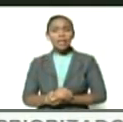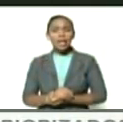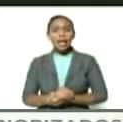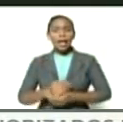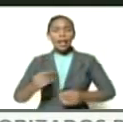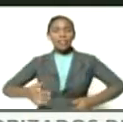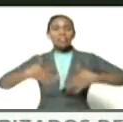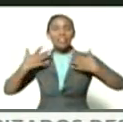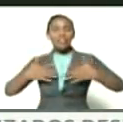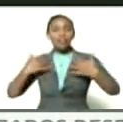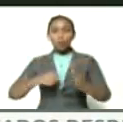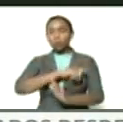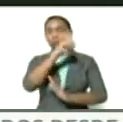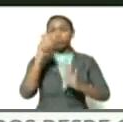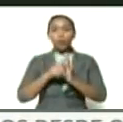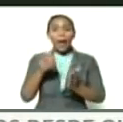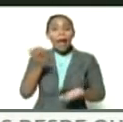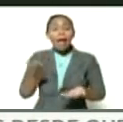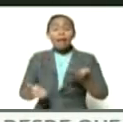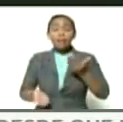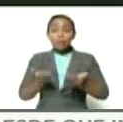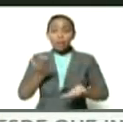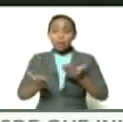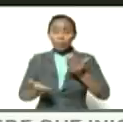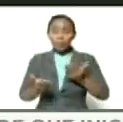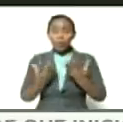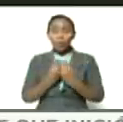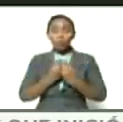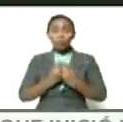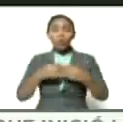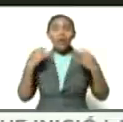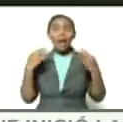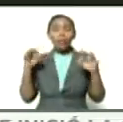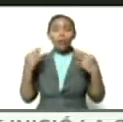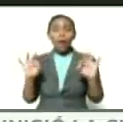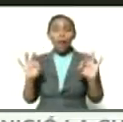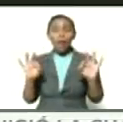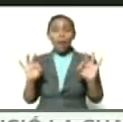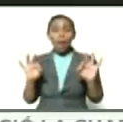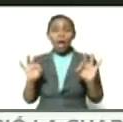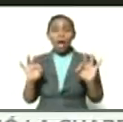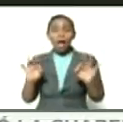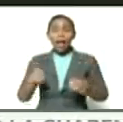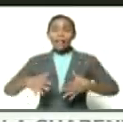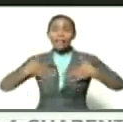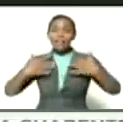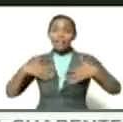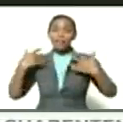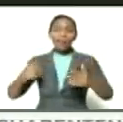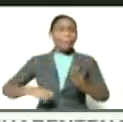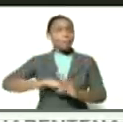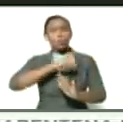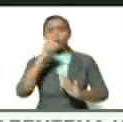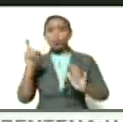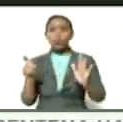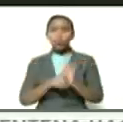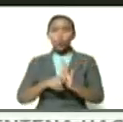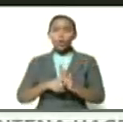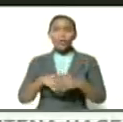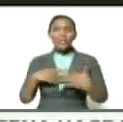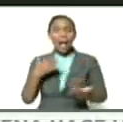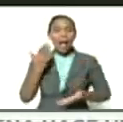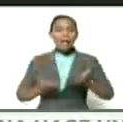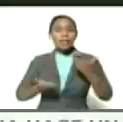disfrute pleno del equilibrio con la naturaleza. El disfrute pleno de